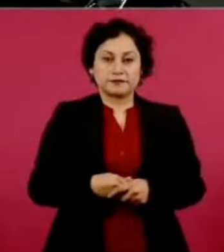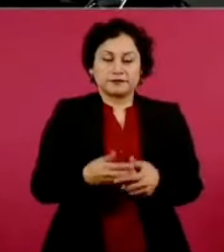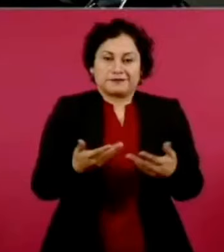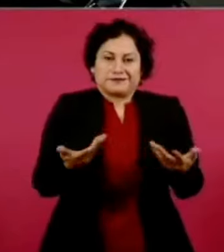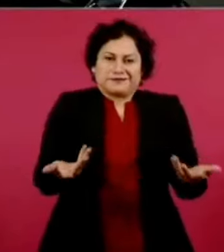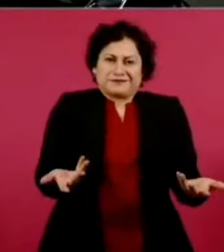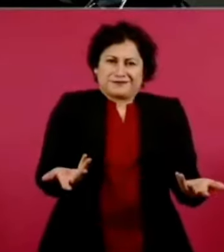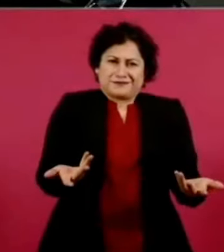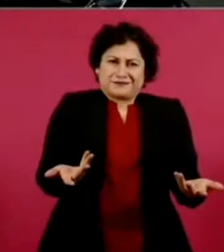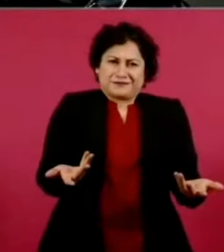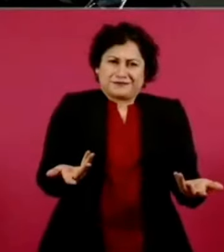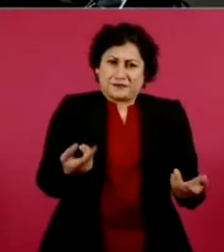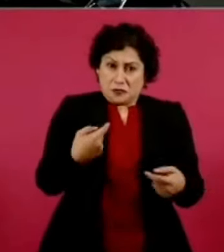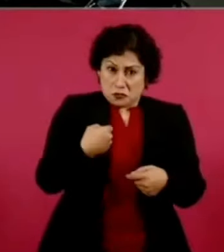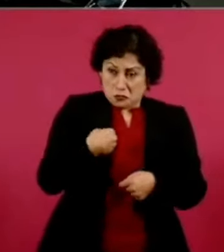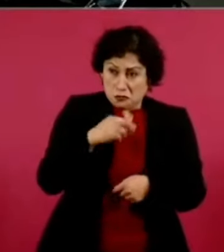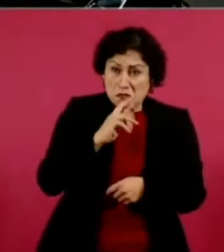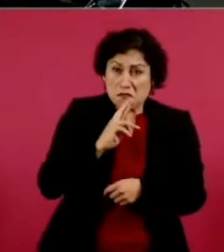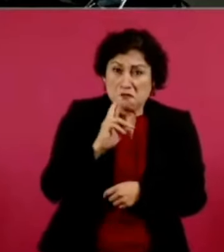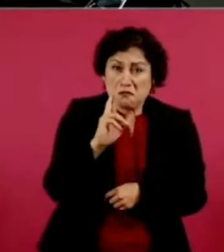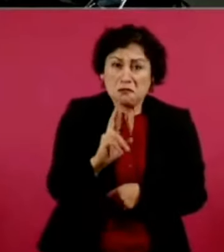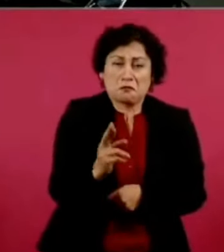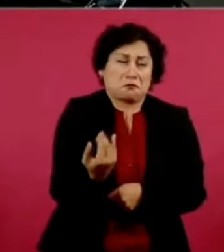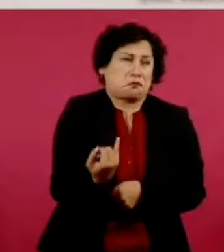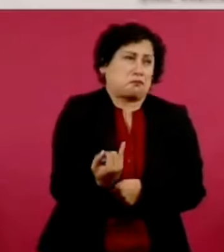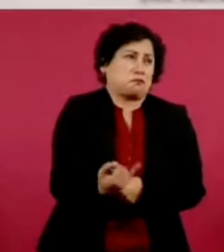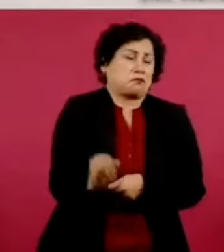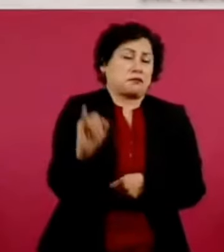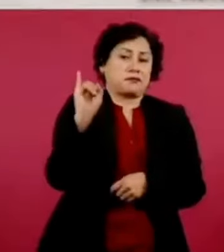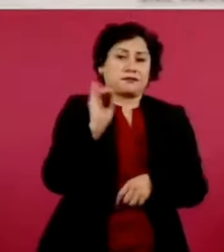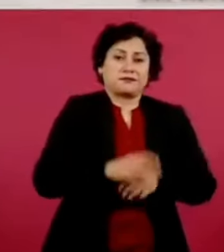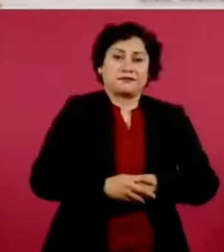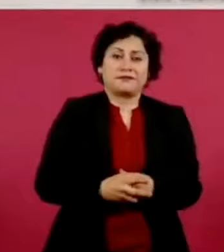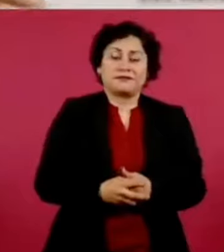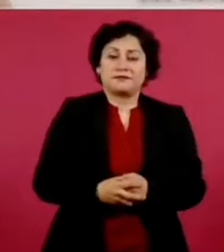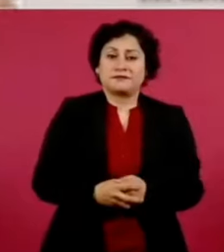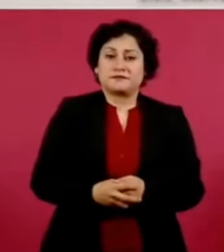andar yo contestándole? Al que